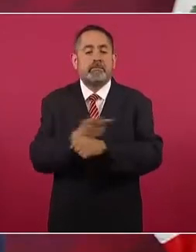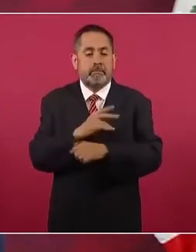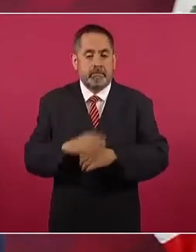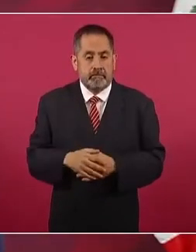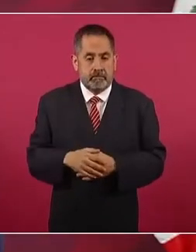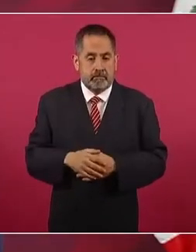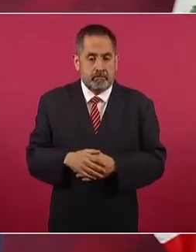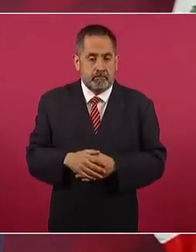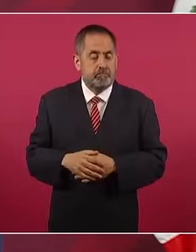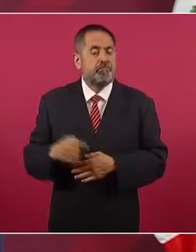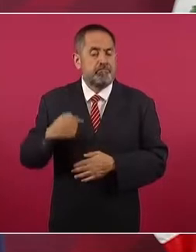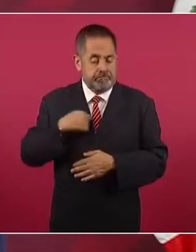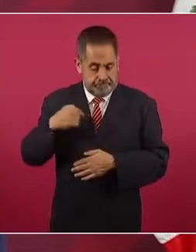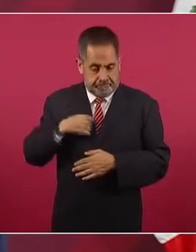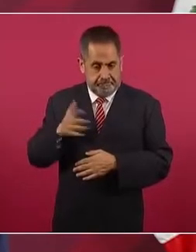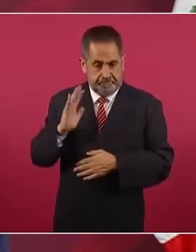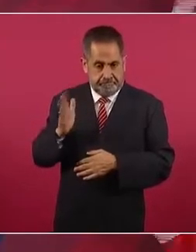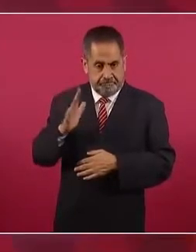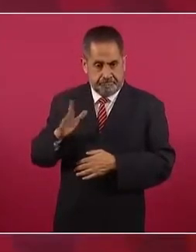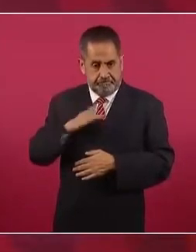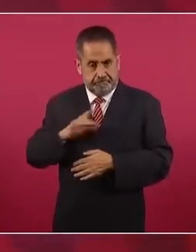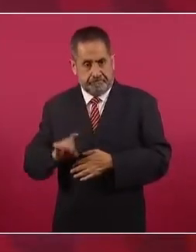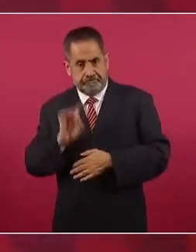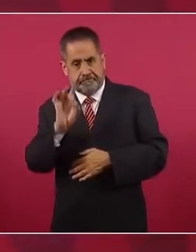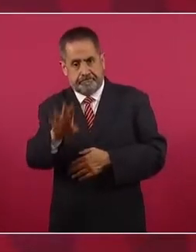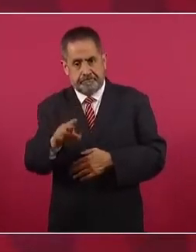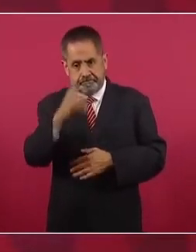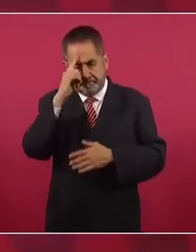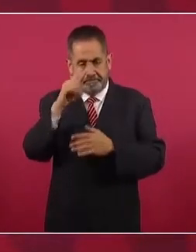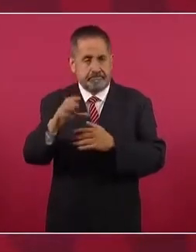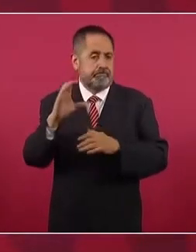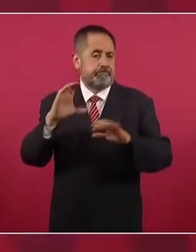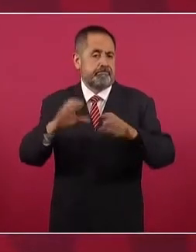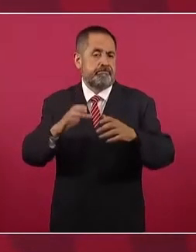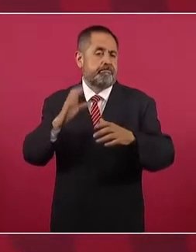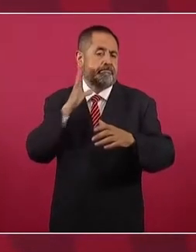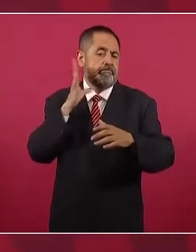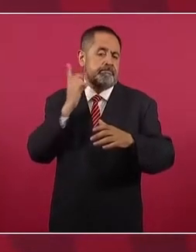le envié la solicitud al Congreso.